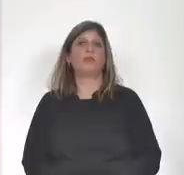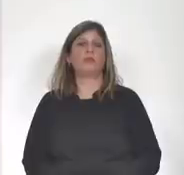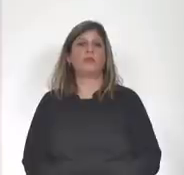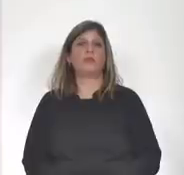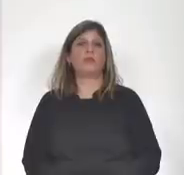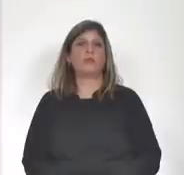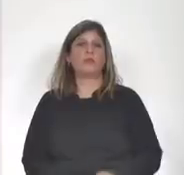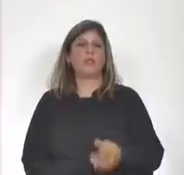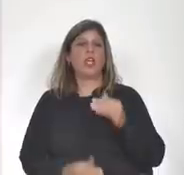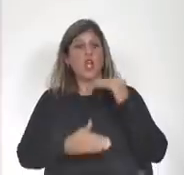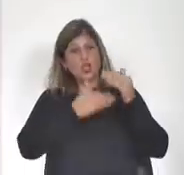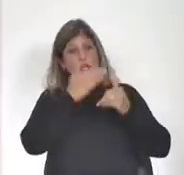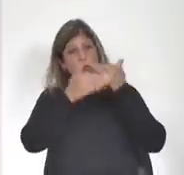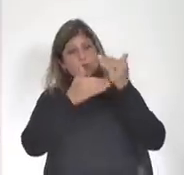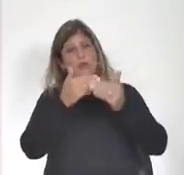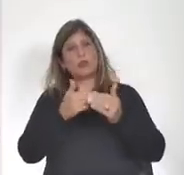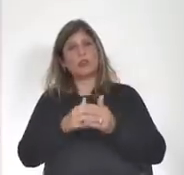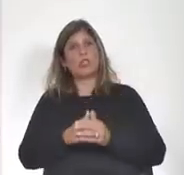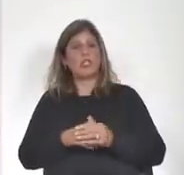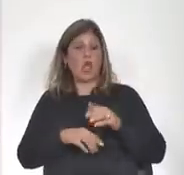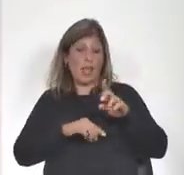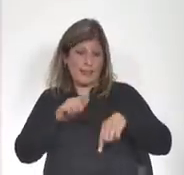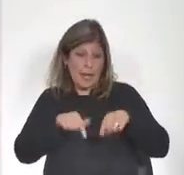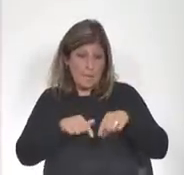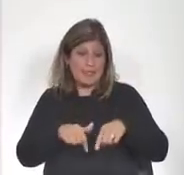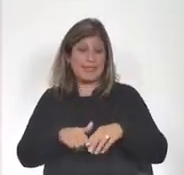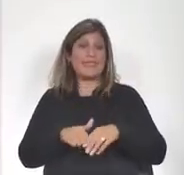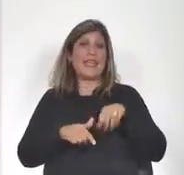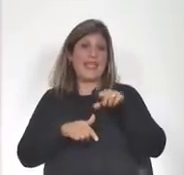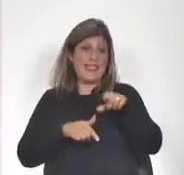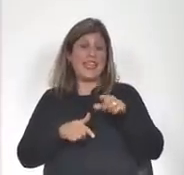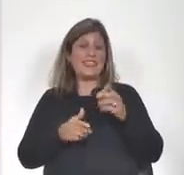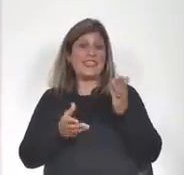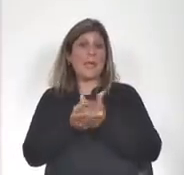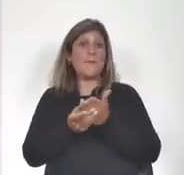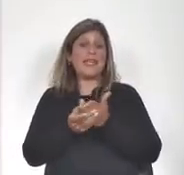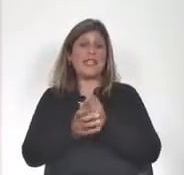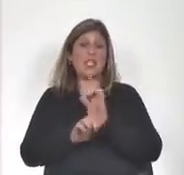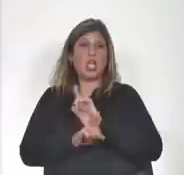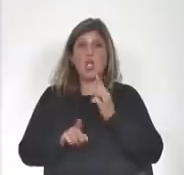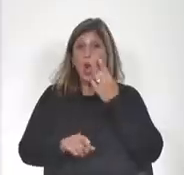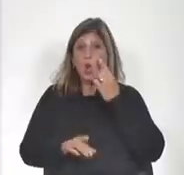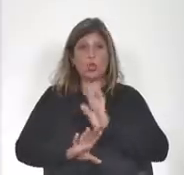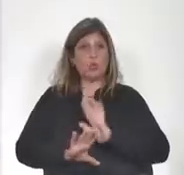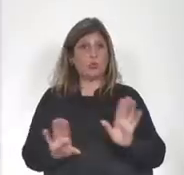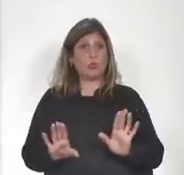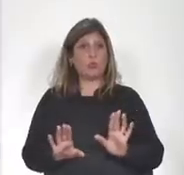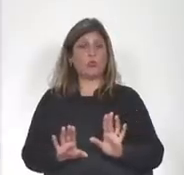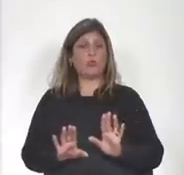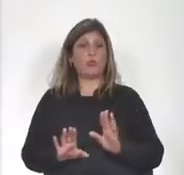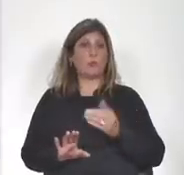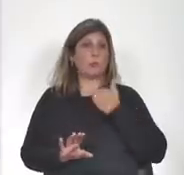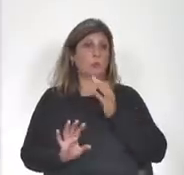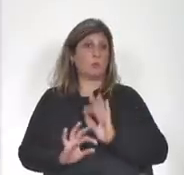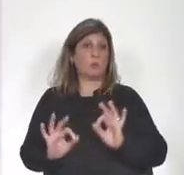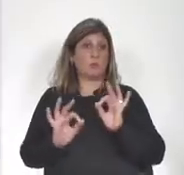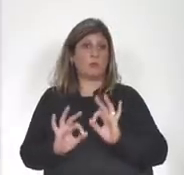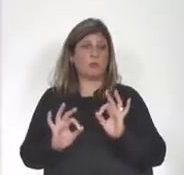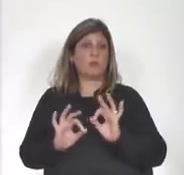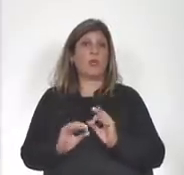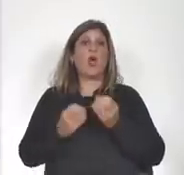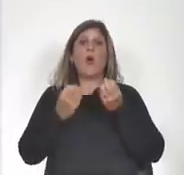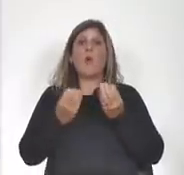y con el proceso el trámite de este expediente que no conocemos que no conocemos